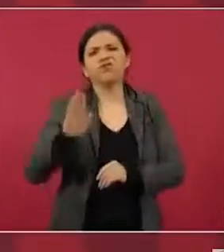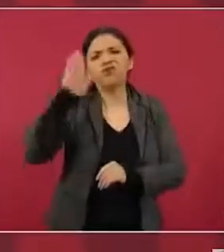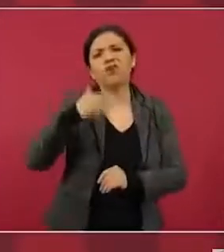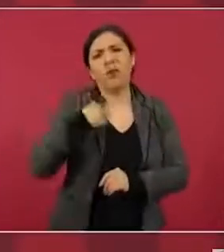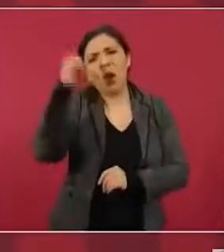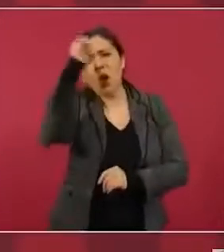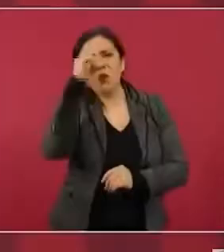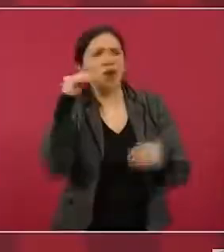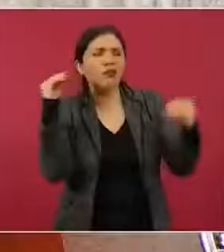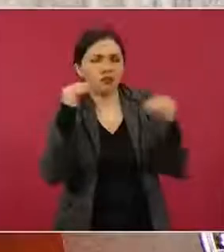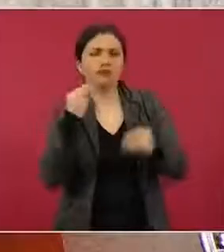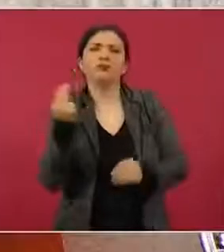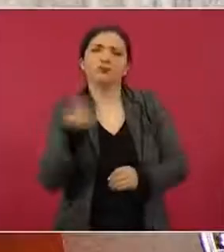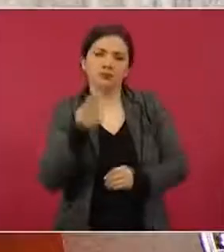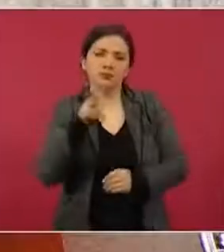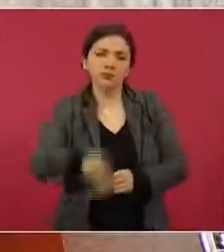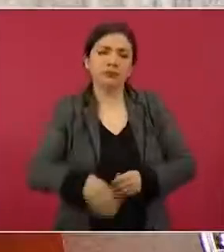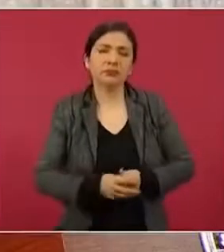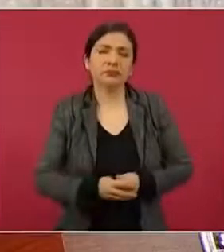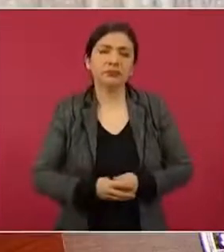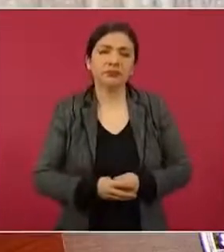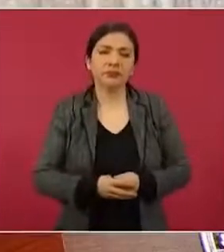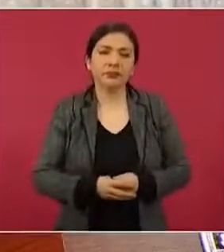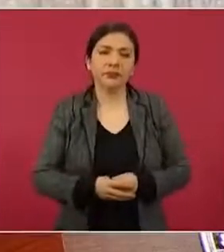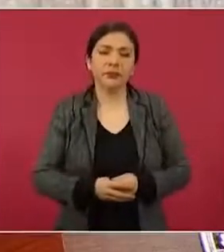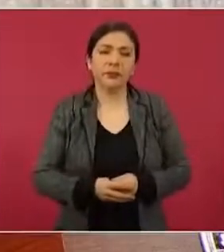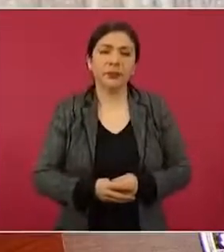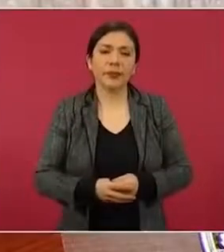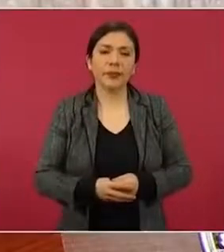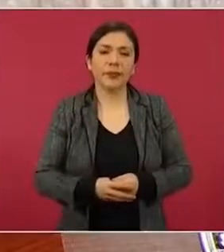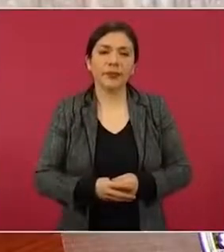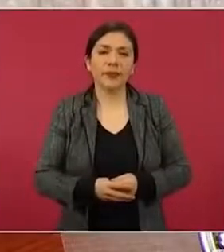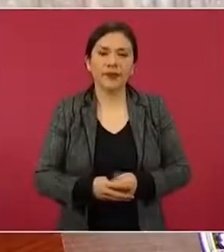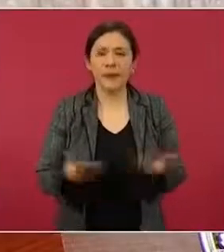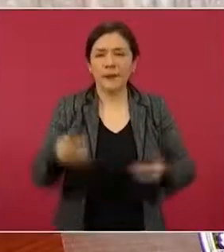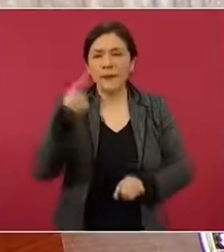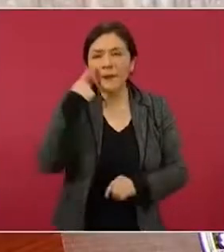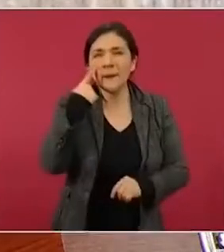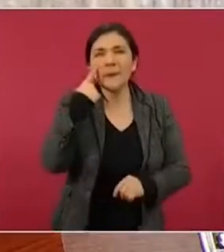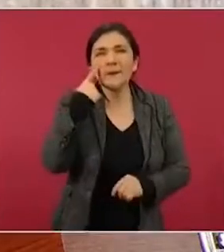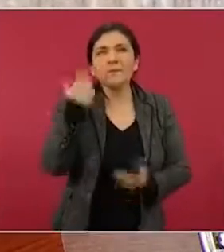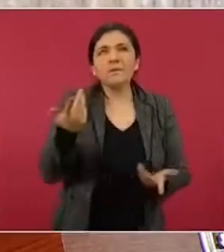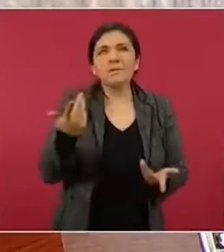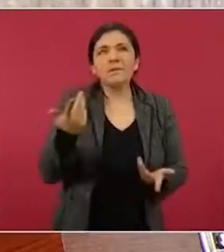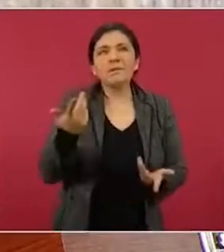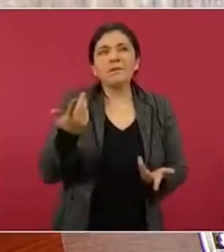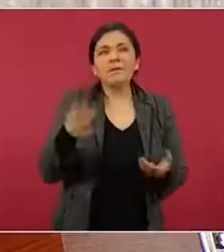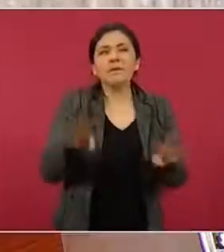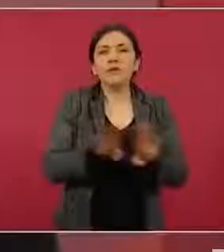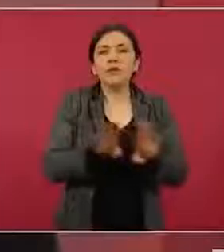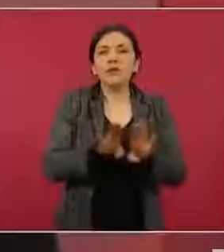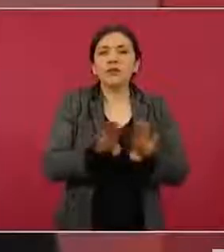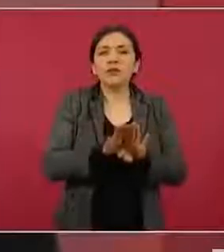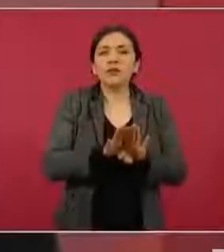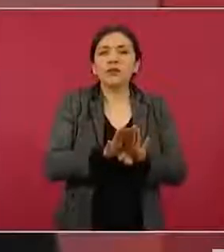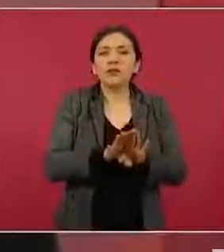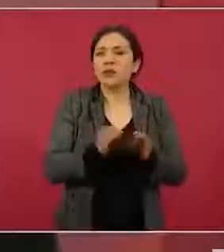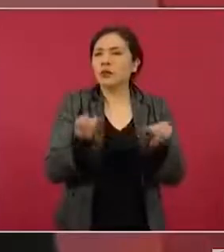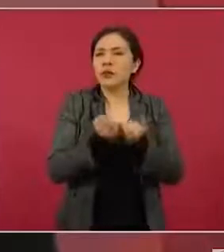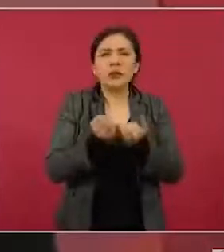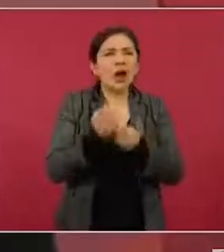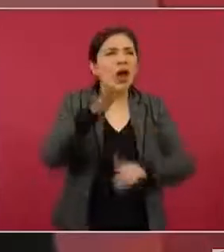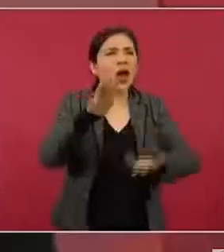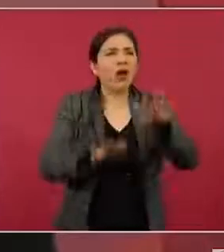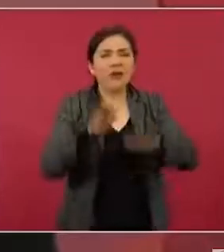miren, hasta en los tiempos más